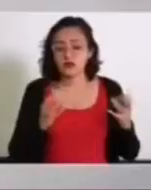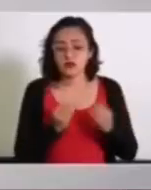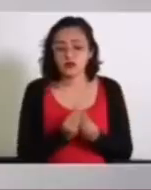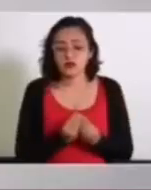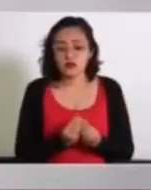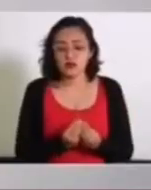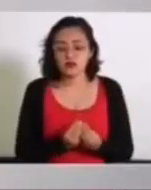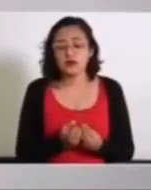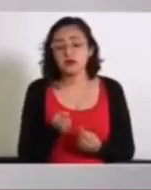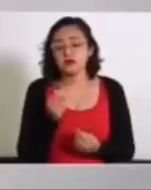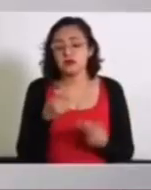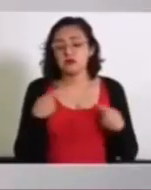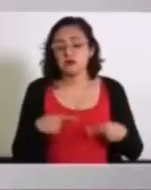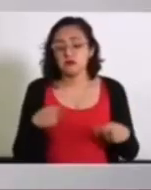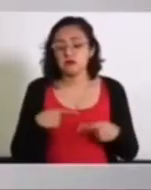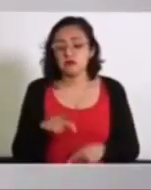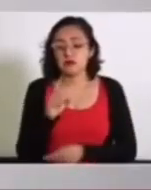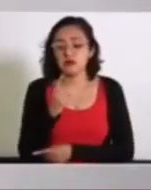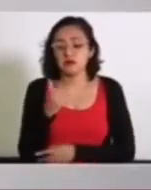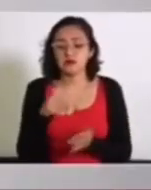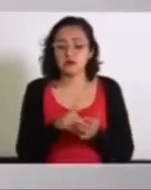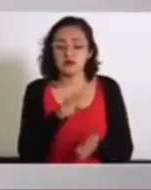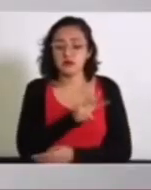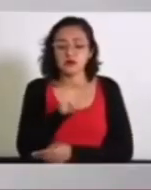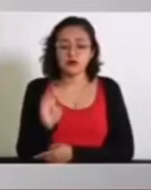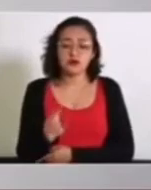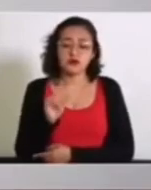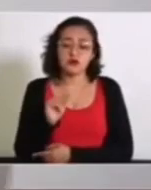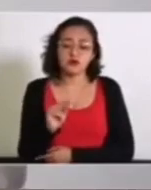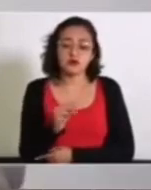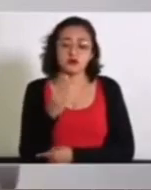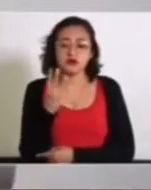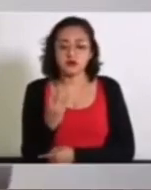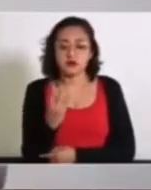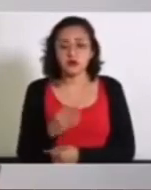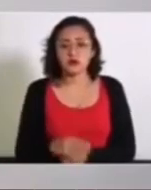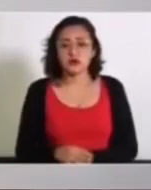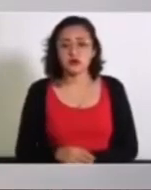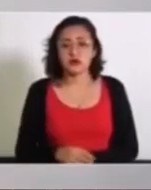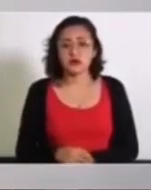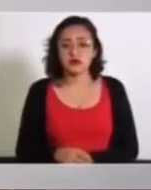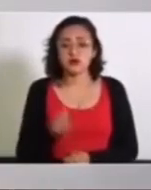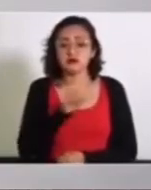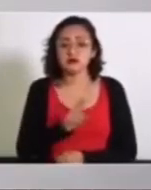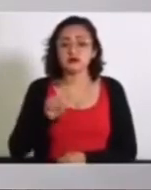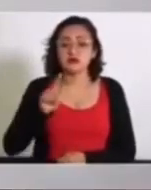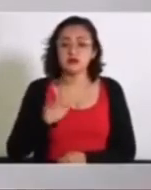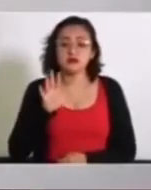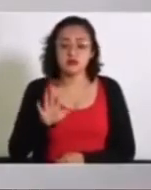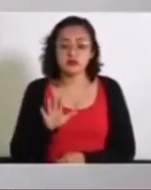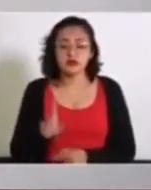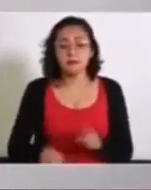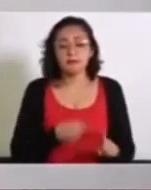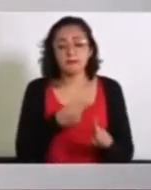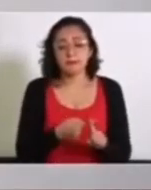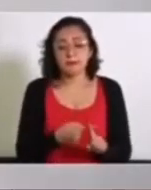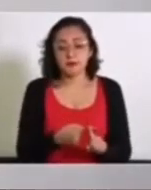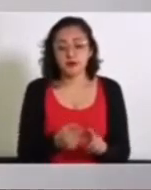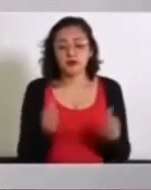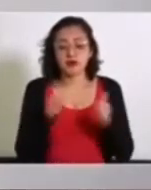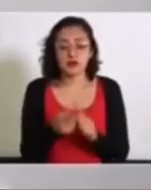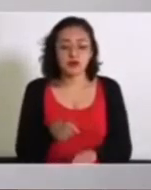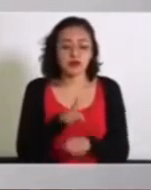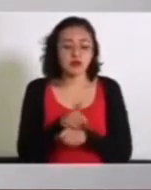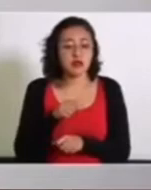...de casos positivos de 37,483, 175 positivos más con